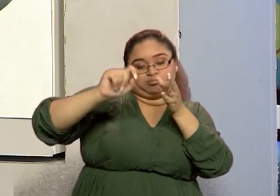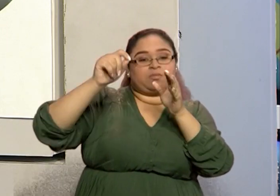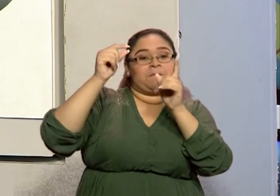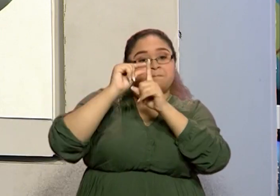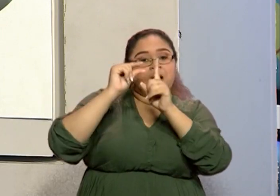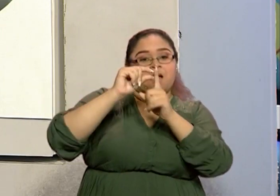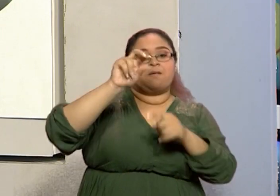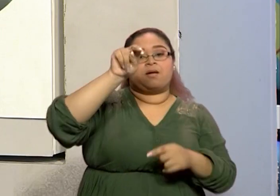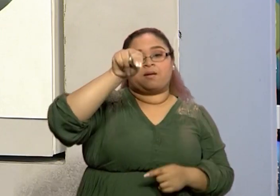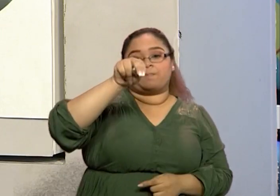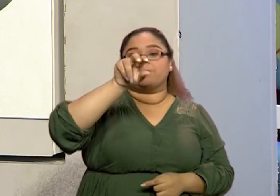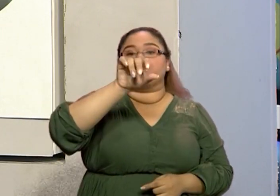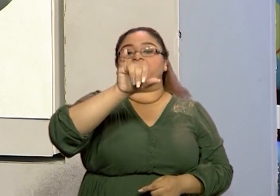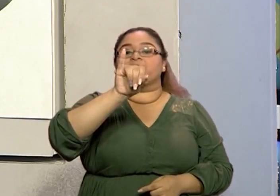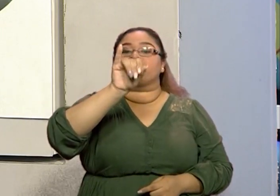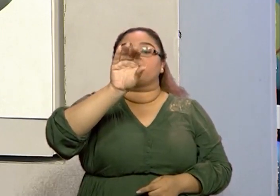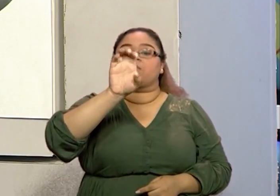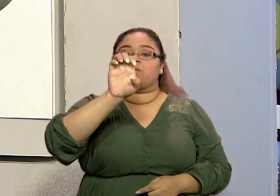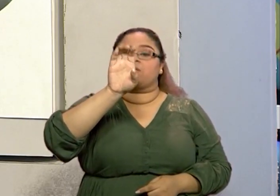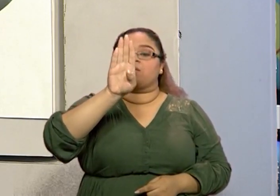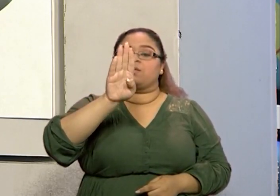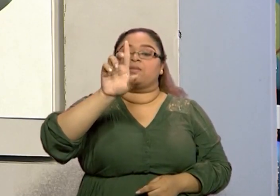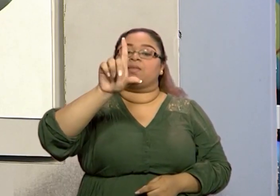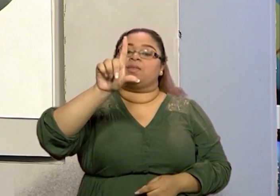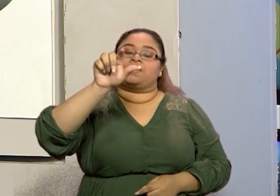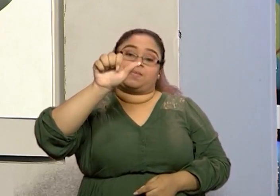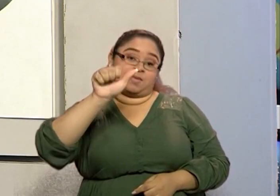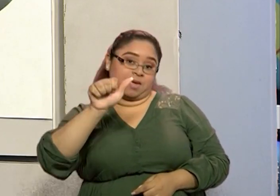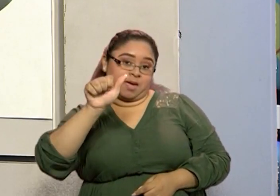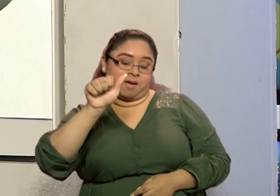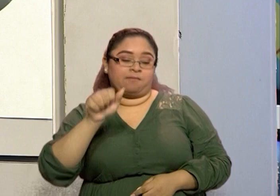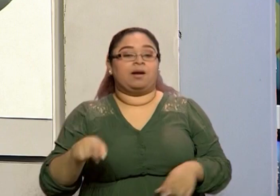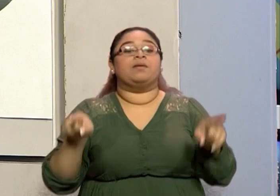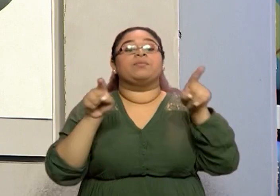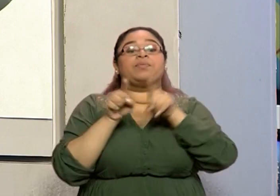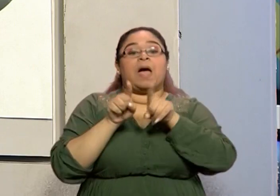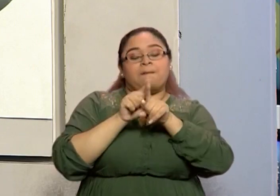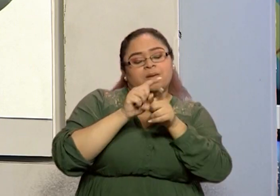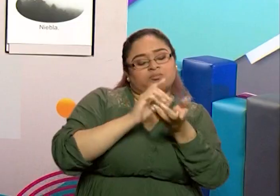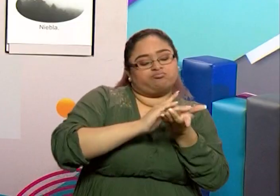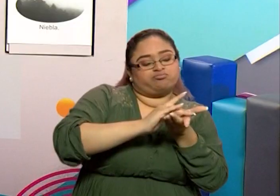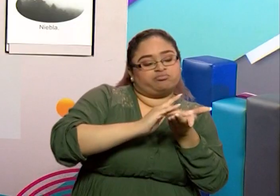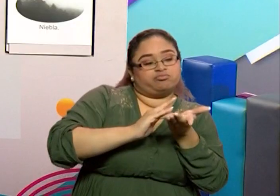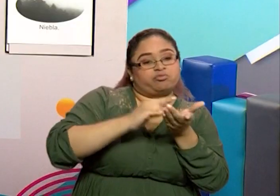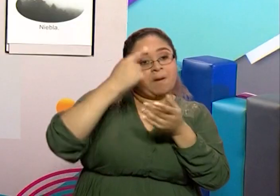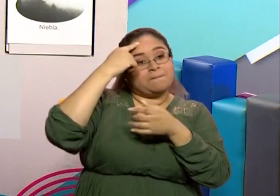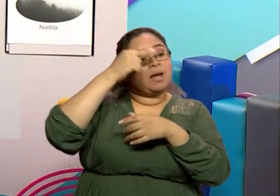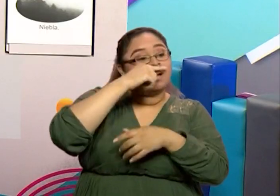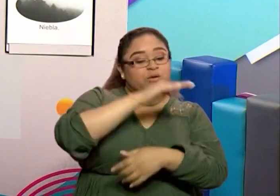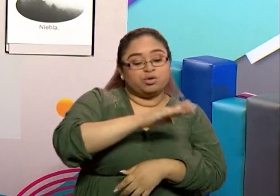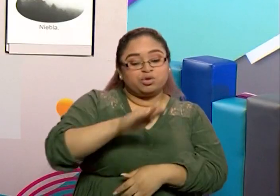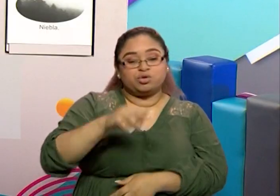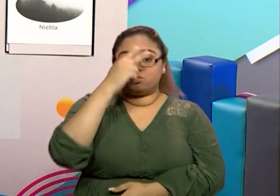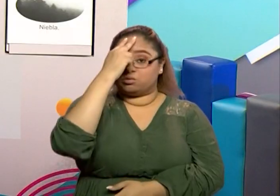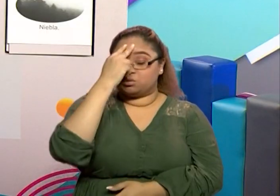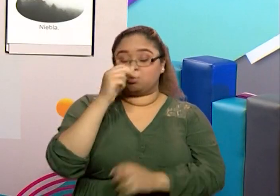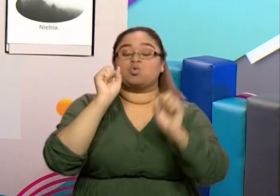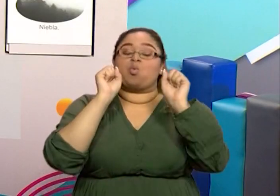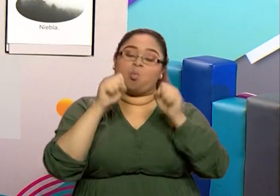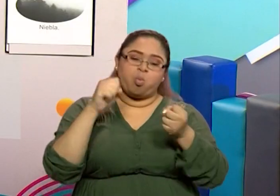relacionarlo con español y también en el sistema braille para que el chico con discapacidad visual